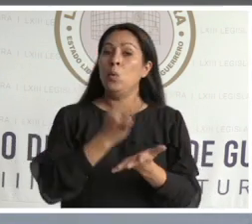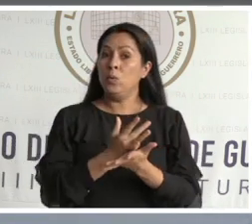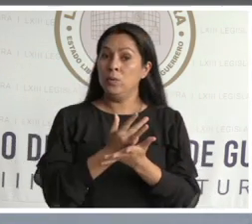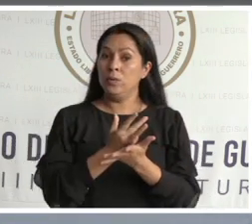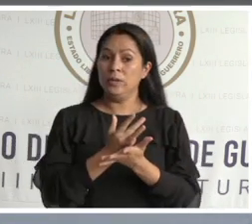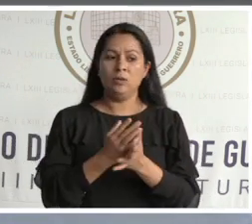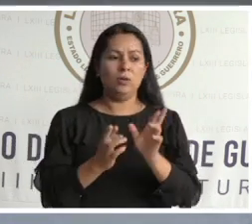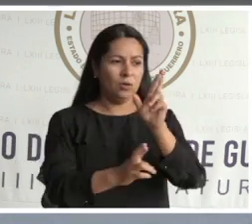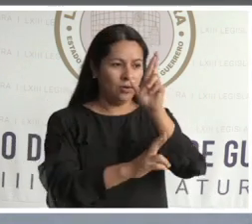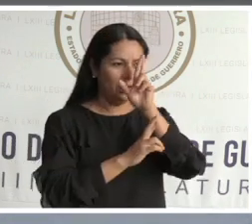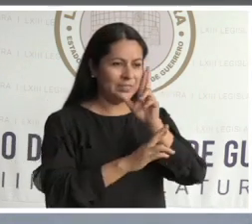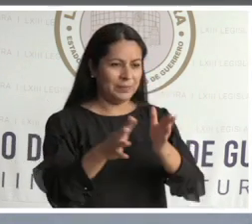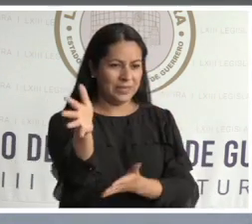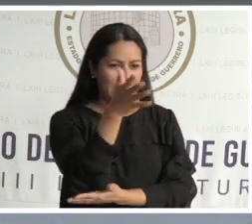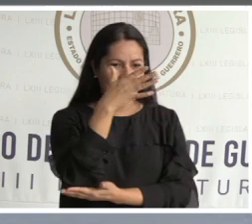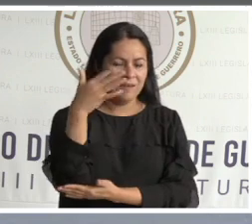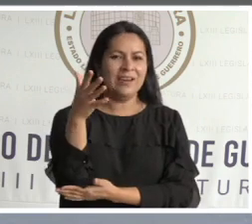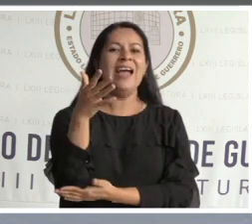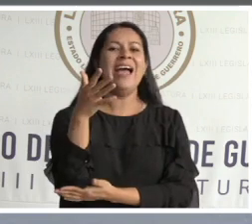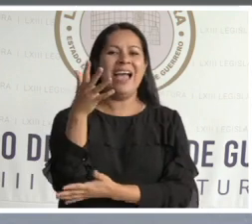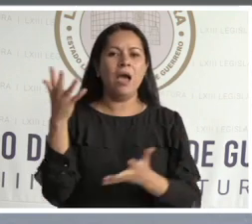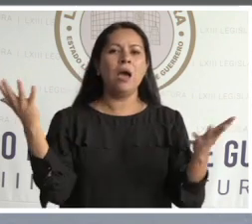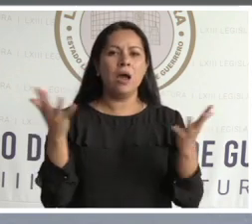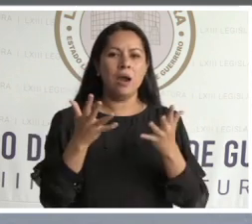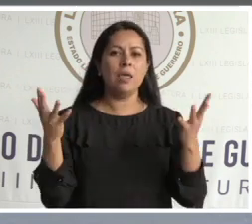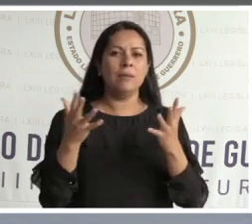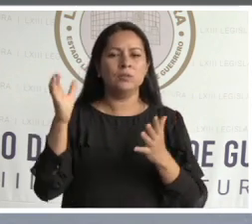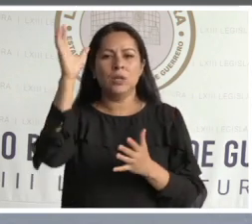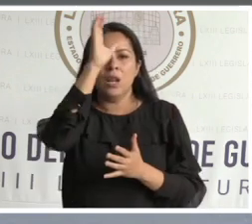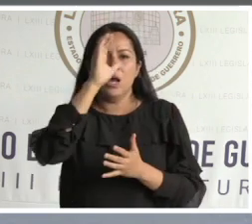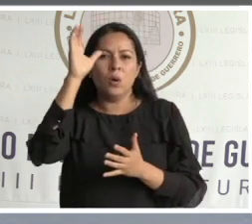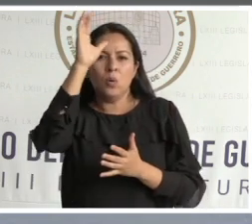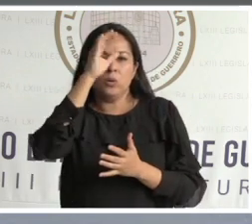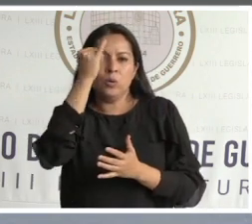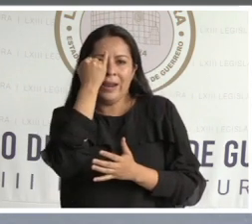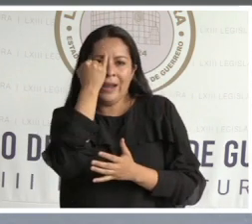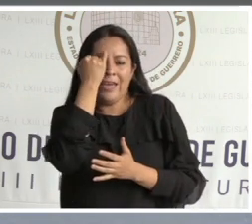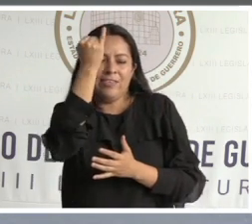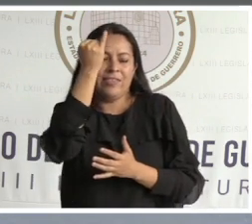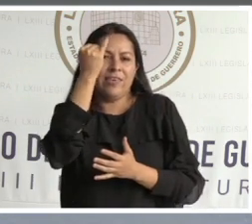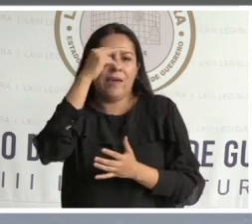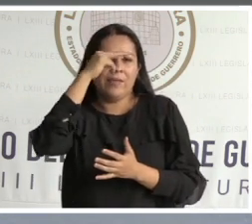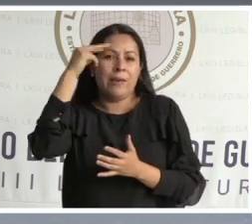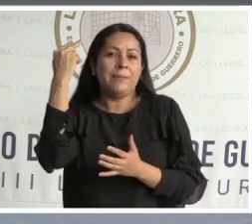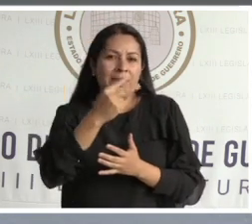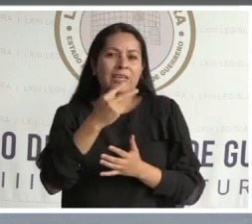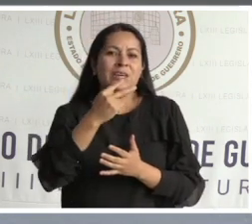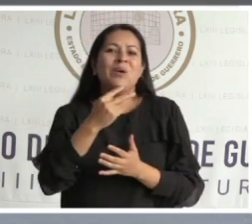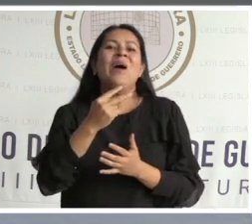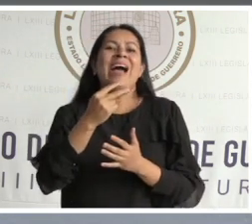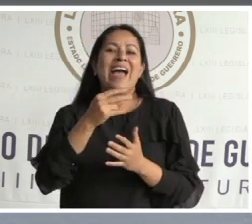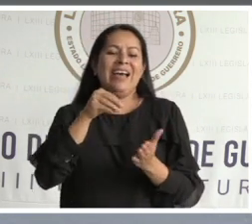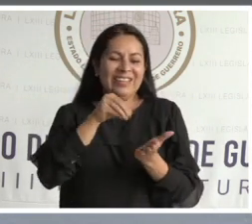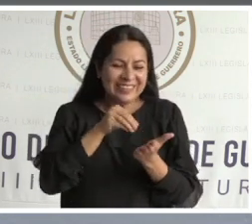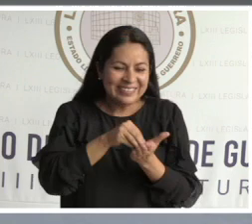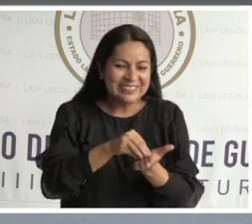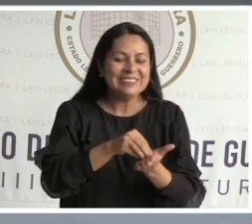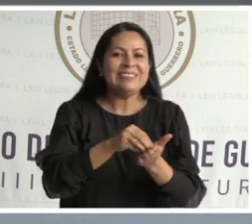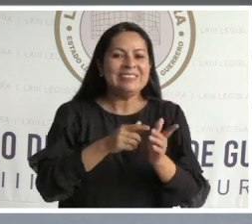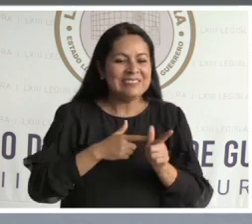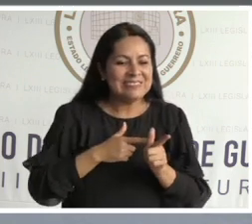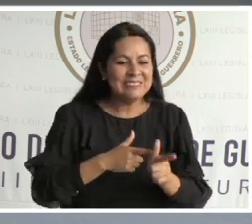lograremos que la cultura y la ideología mexicanas imperen en las futuras generaciones